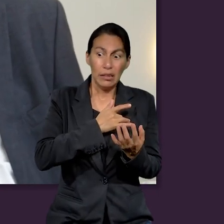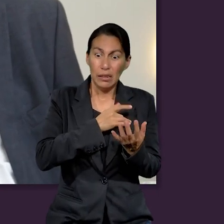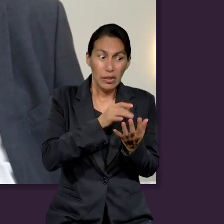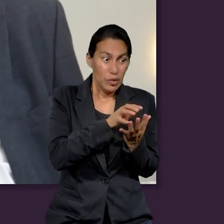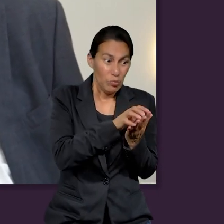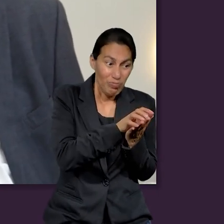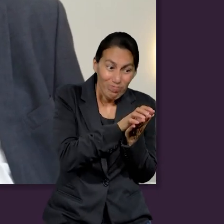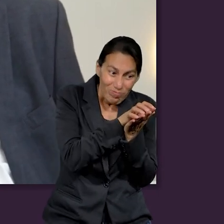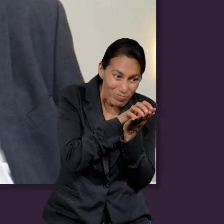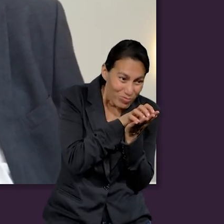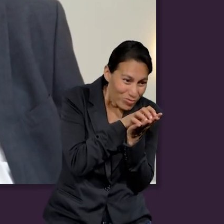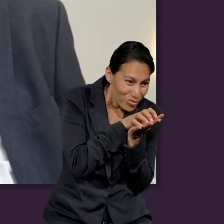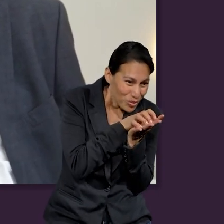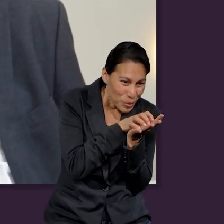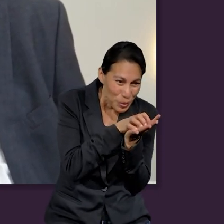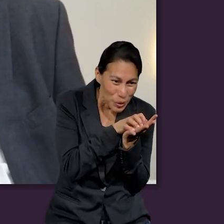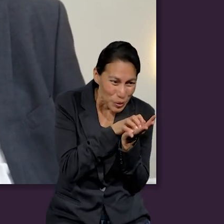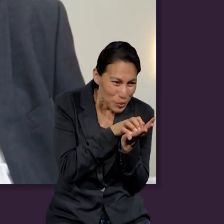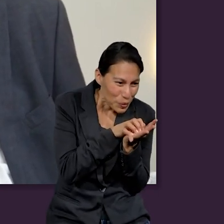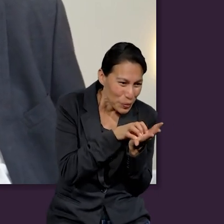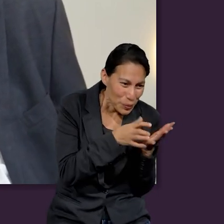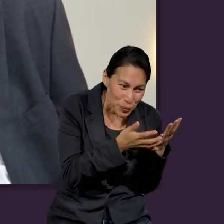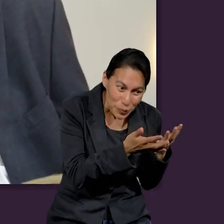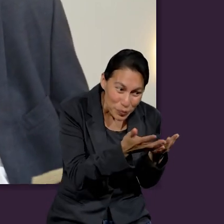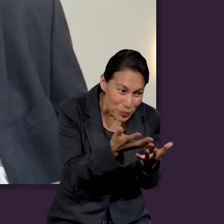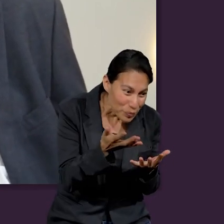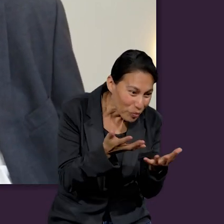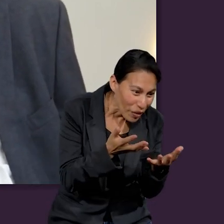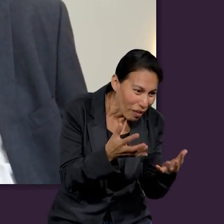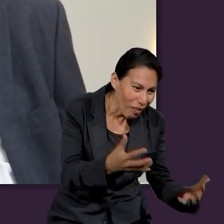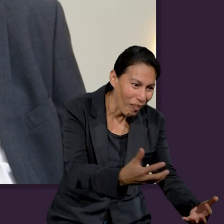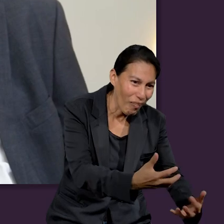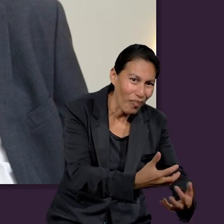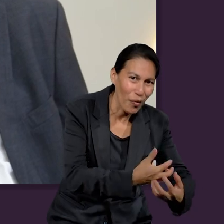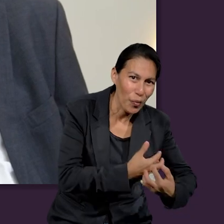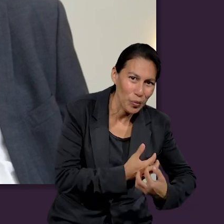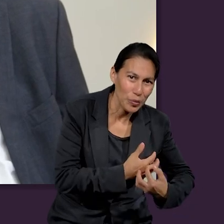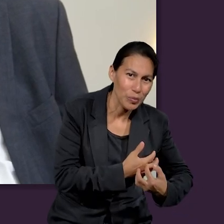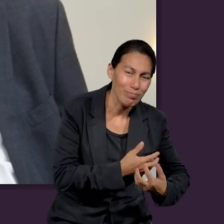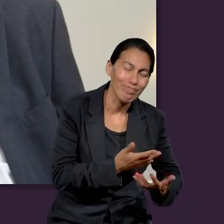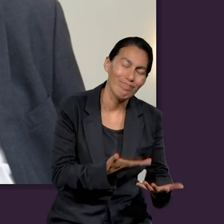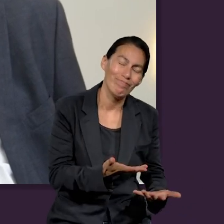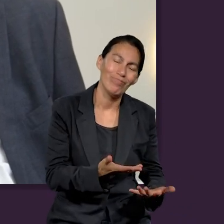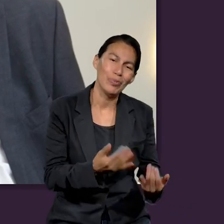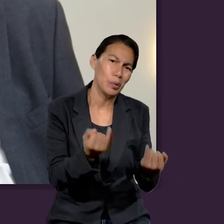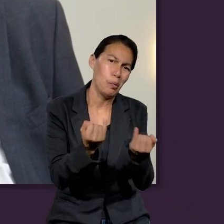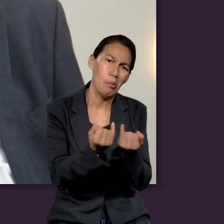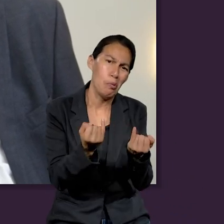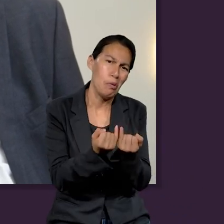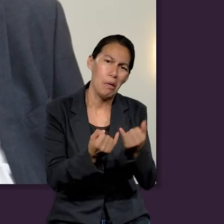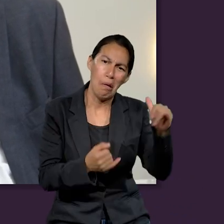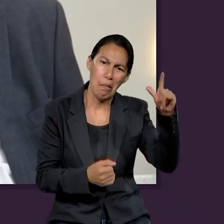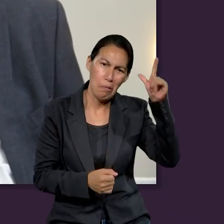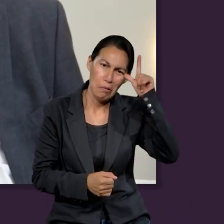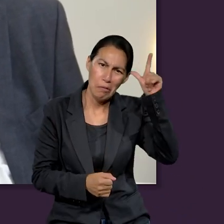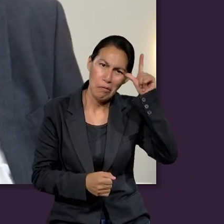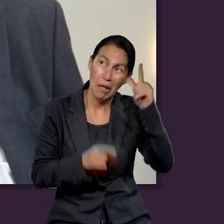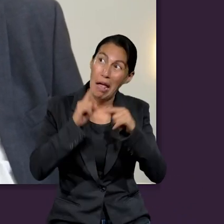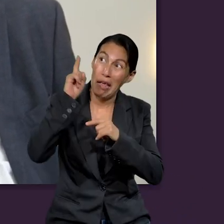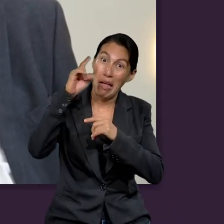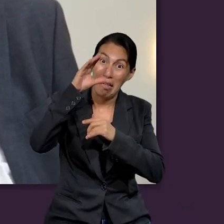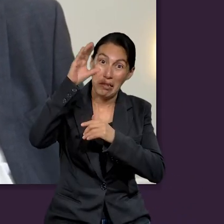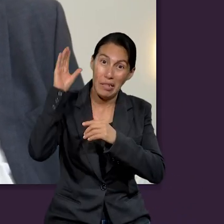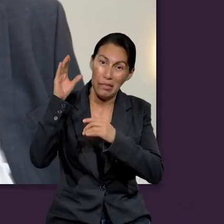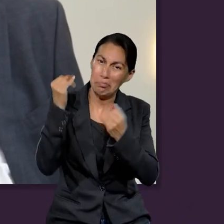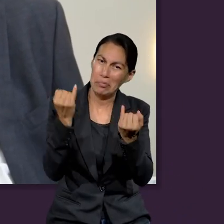por un espíritu de avaricia, de codicia, esencialmente de egoísmo. Lo mismo que causó la ruina a Lucifer